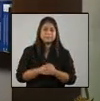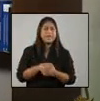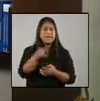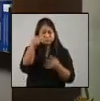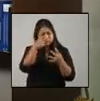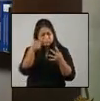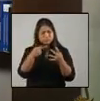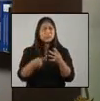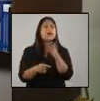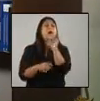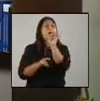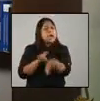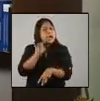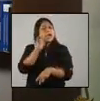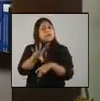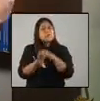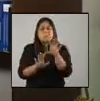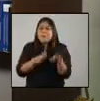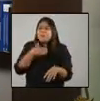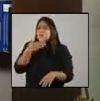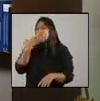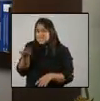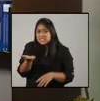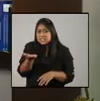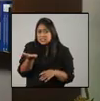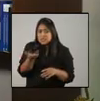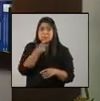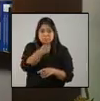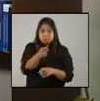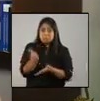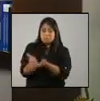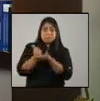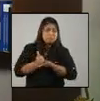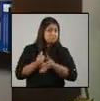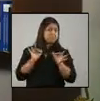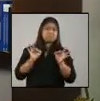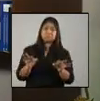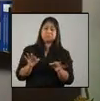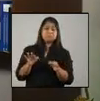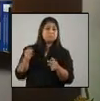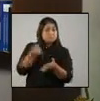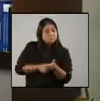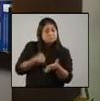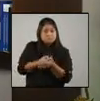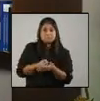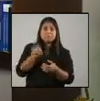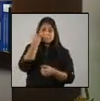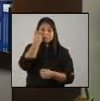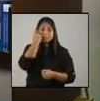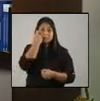algunas de las medidas más sencillas, pero las más efectivas para combatir esta enfermedad.